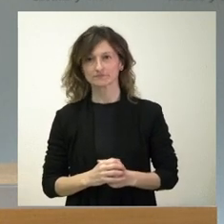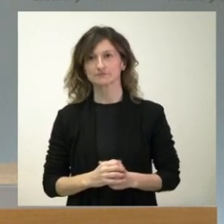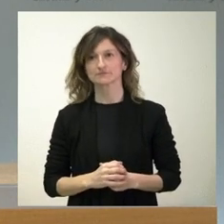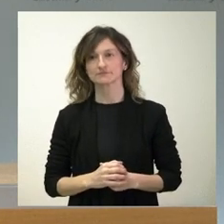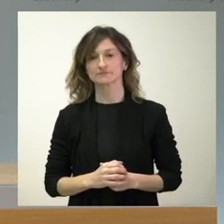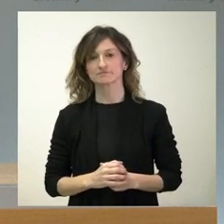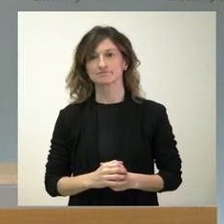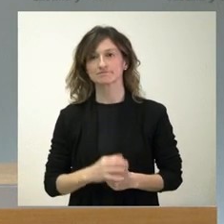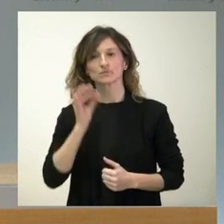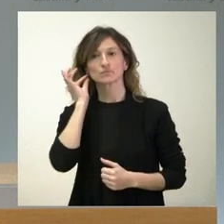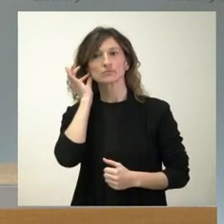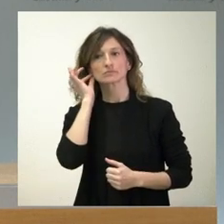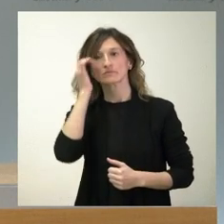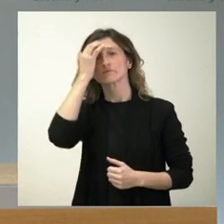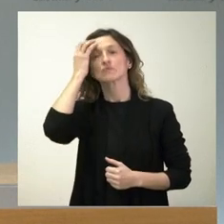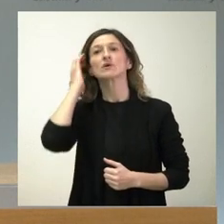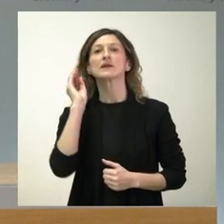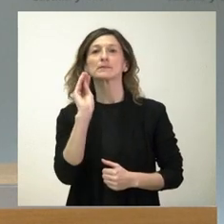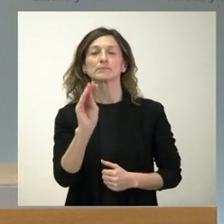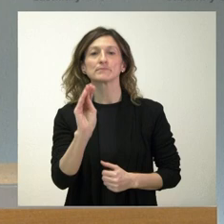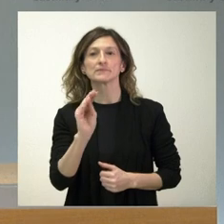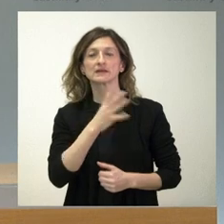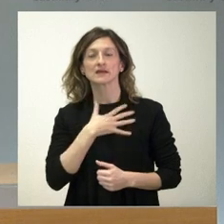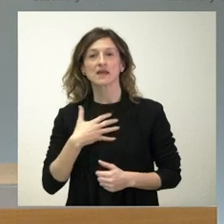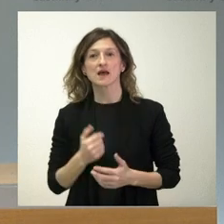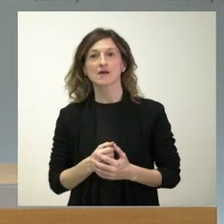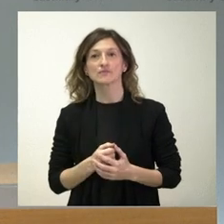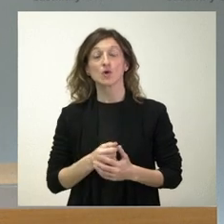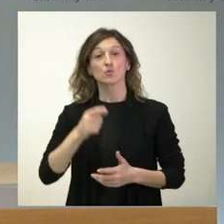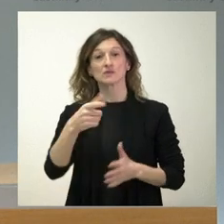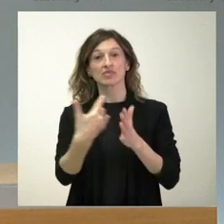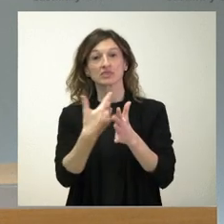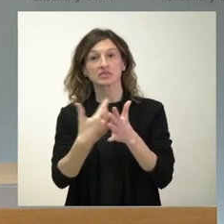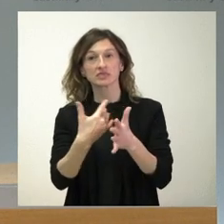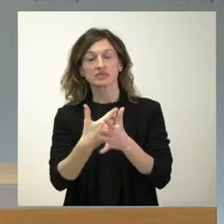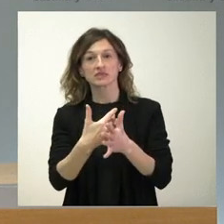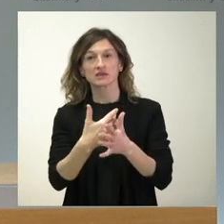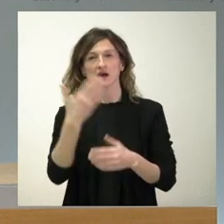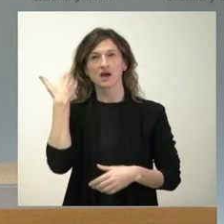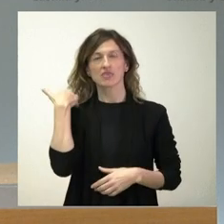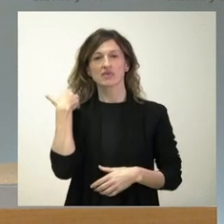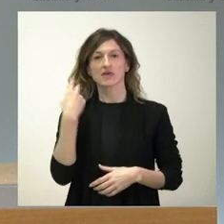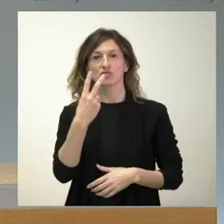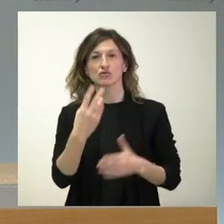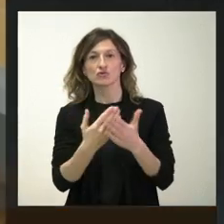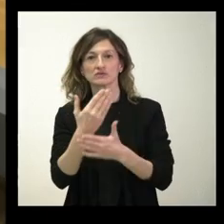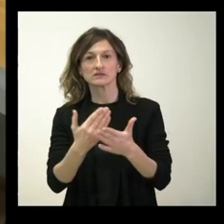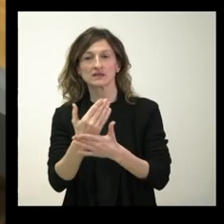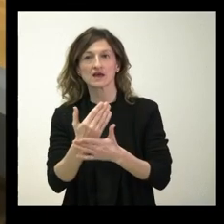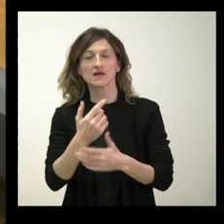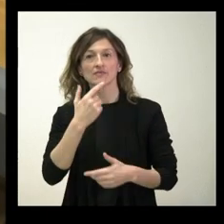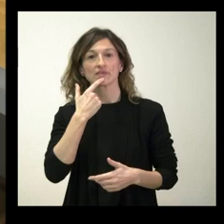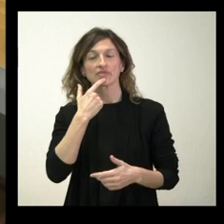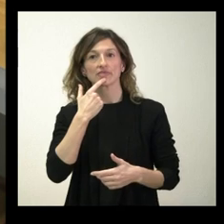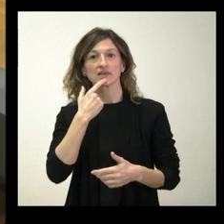Bueno, pues le quería preguntar. Ha dicho, creo que hace un par de días, el señor Jorge Buxade que las